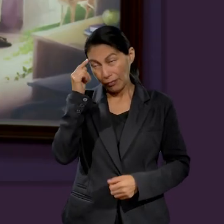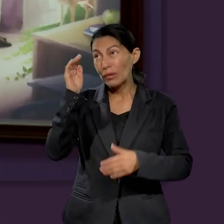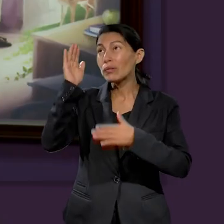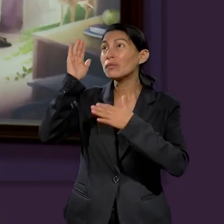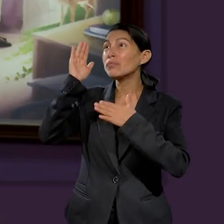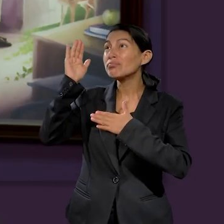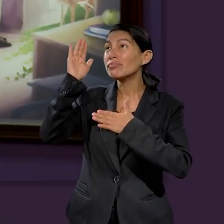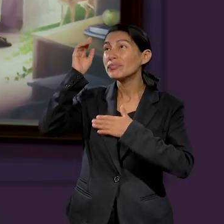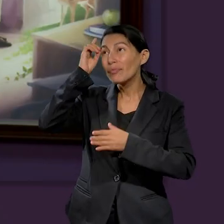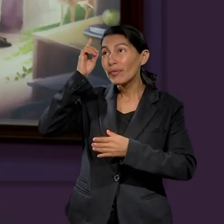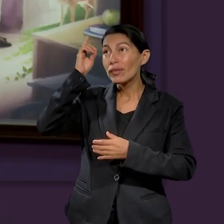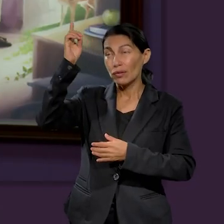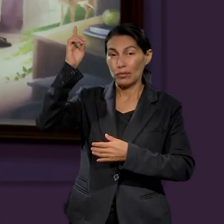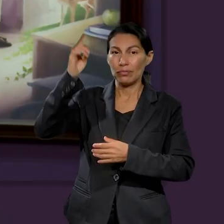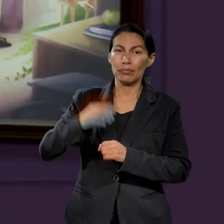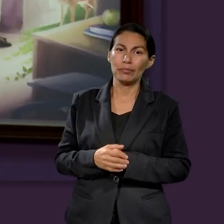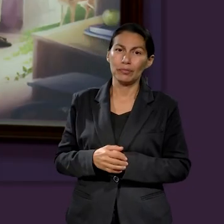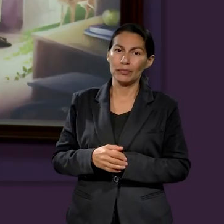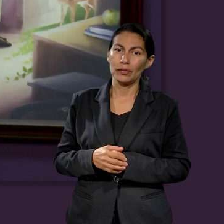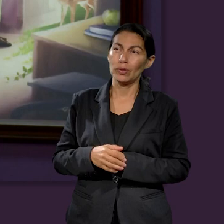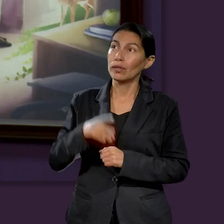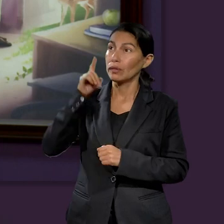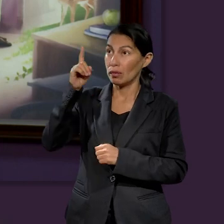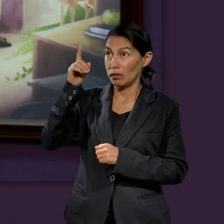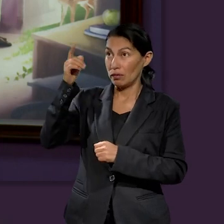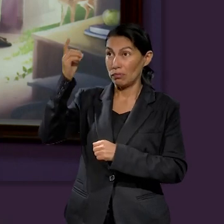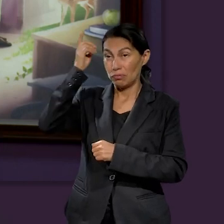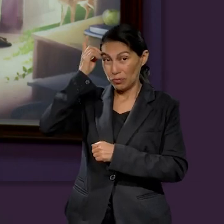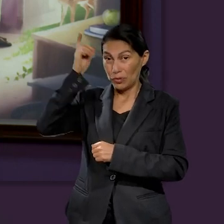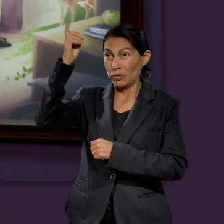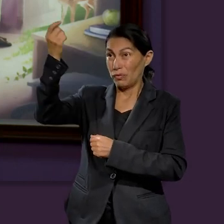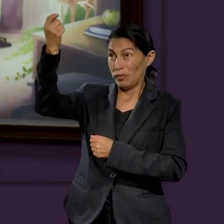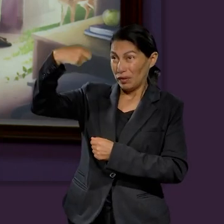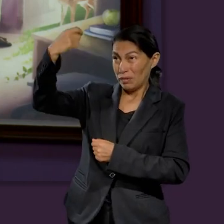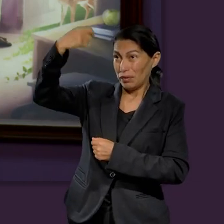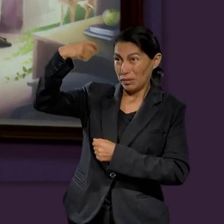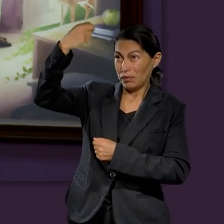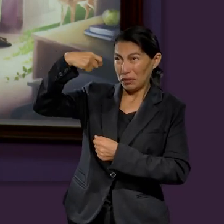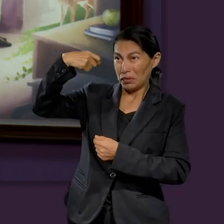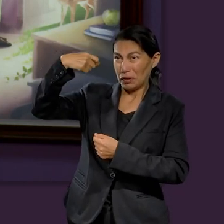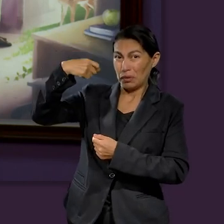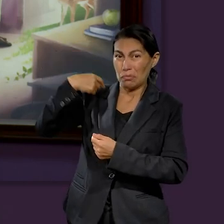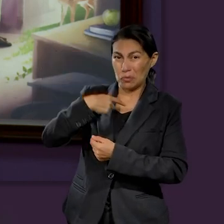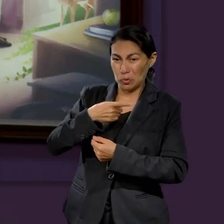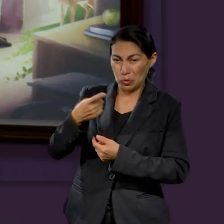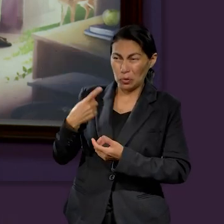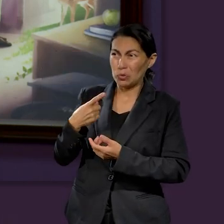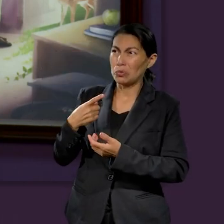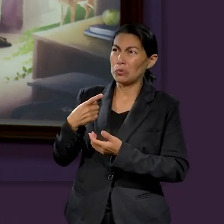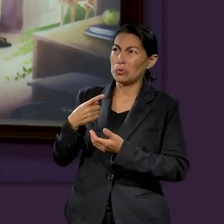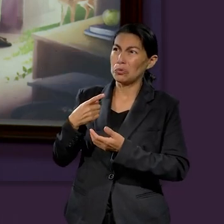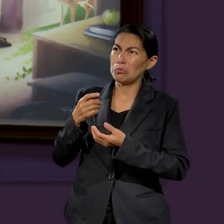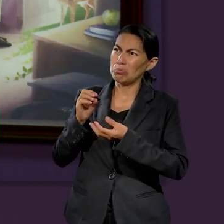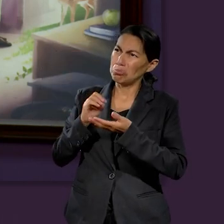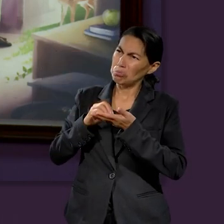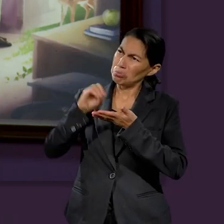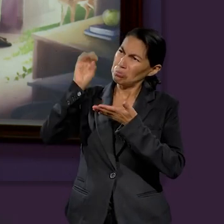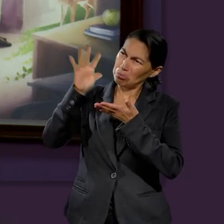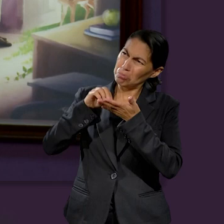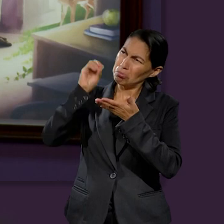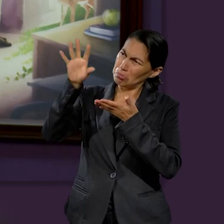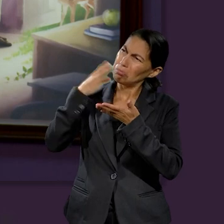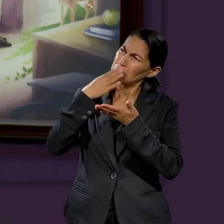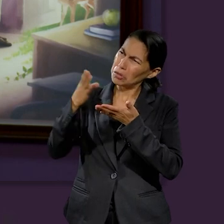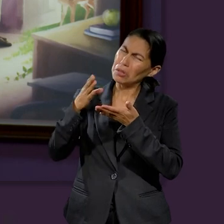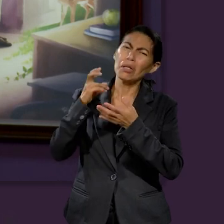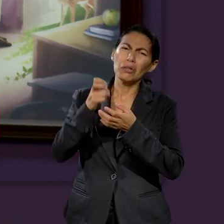Pues yo me llevo las promesas de Dios a nosotros, ¿no? si aprovechamos sus bendiciones pues no vamos a tener por qué o